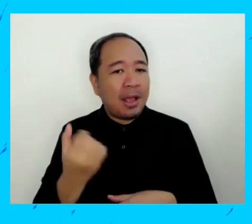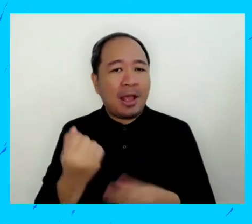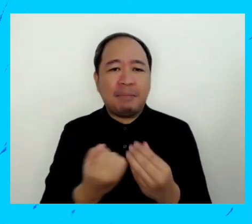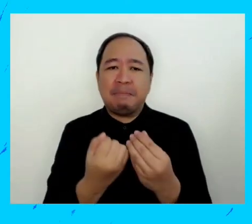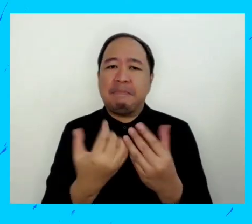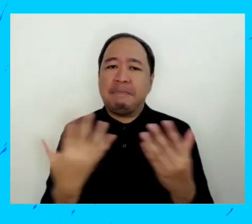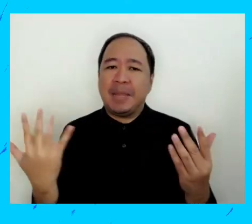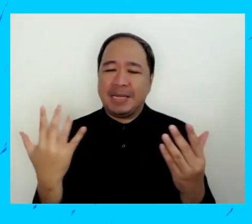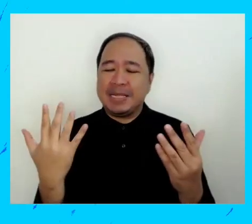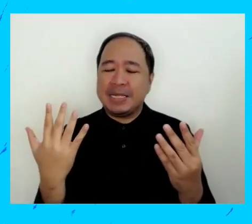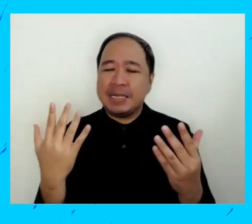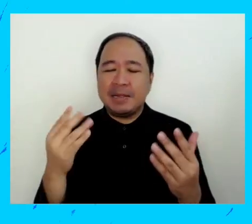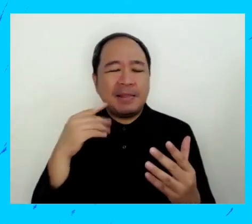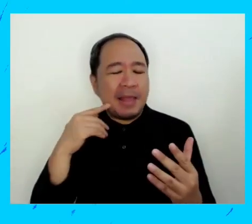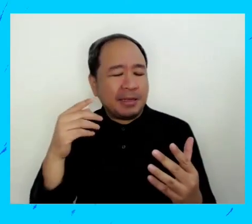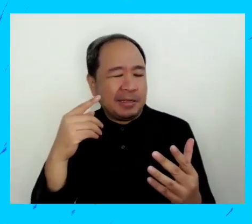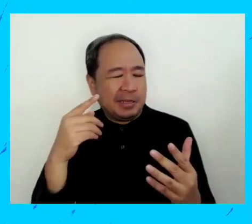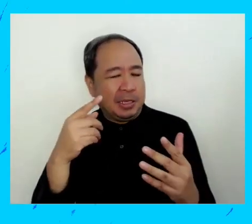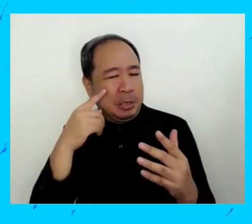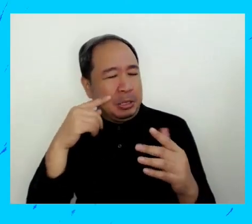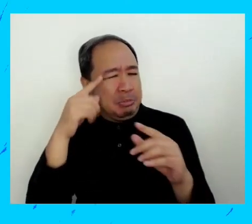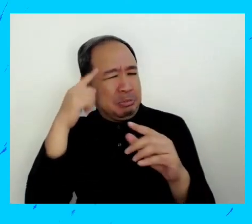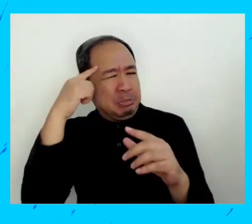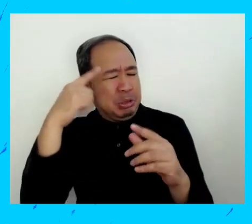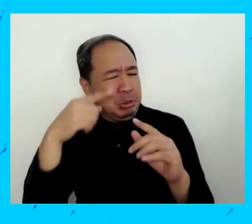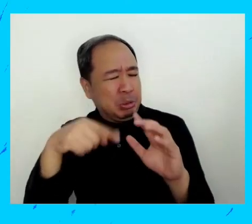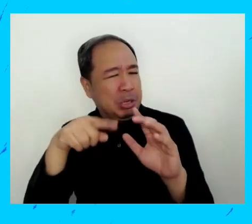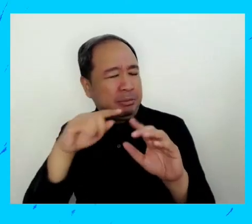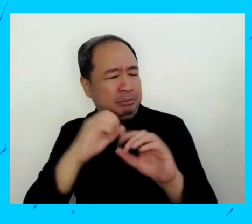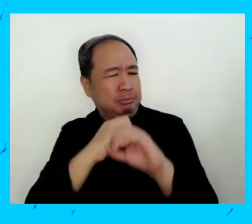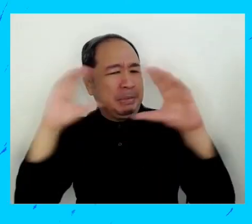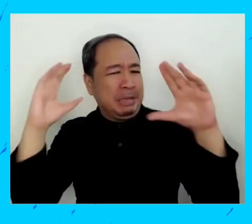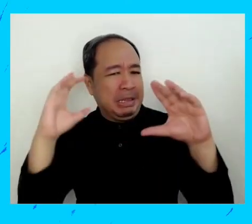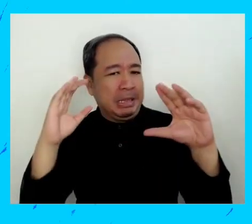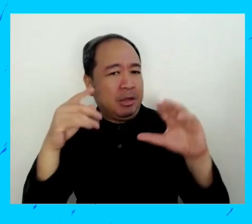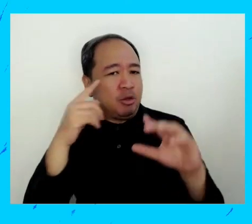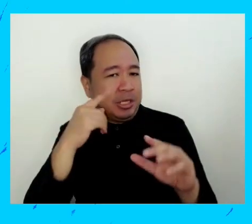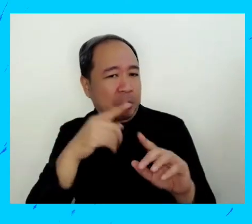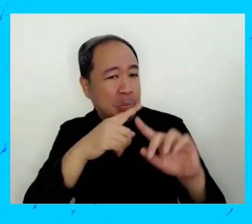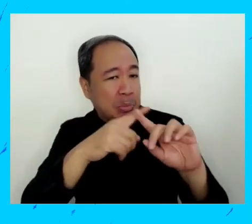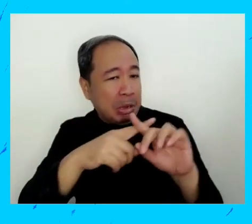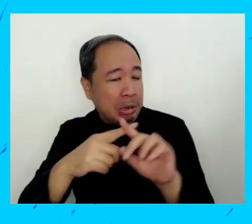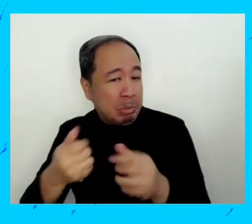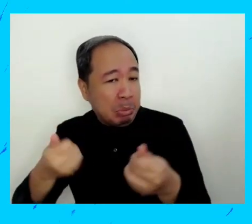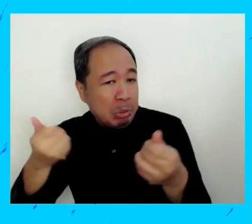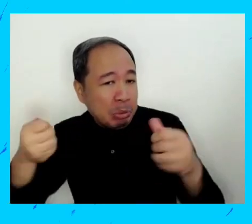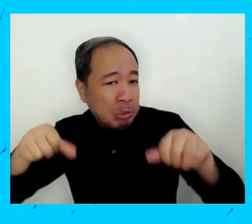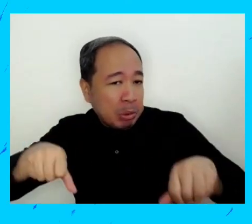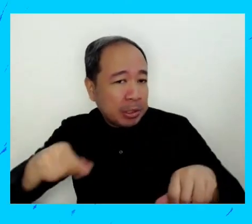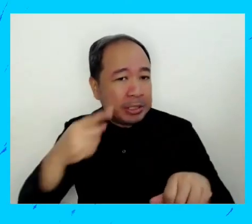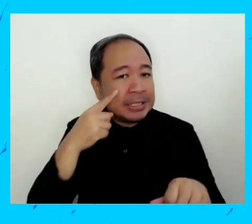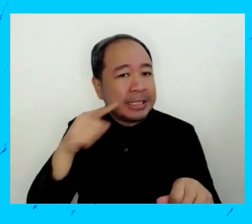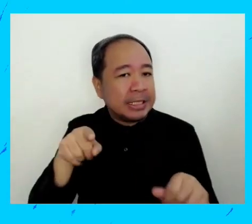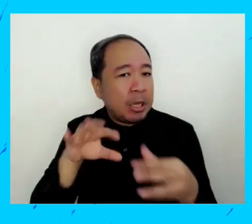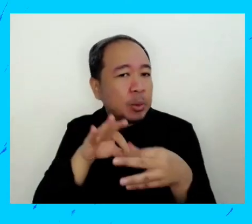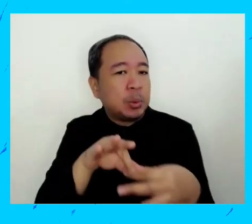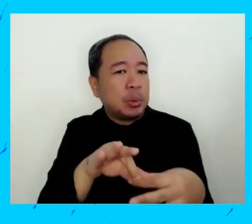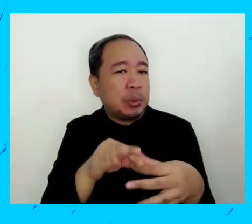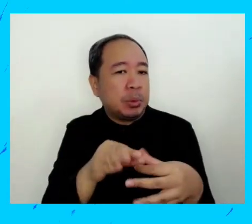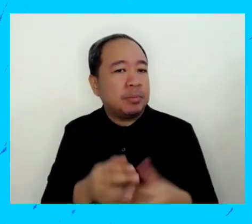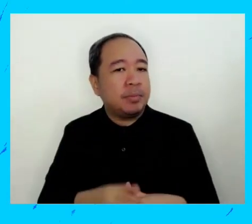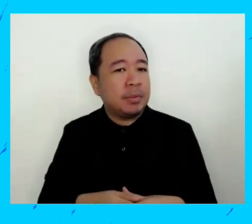mitos sobre la disabilidad y sexualidad y vamos a discutirlo con ustedes ahora